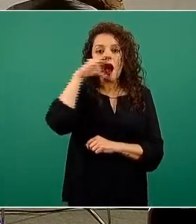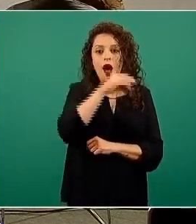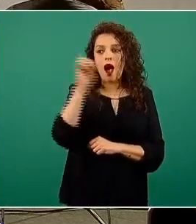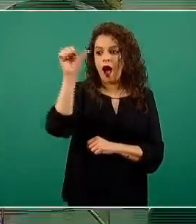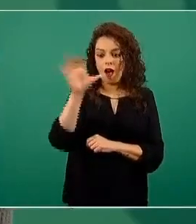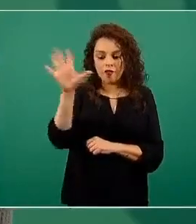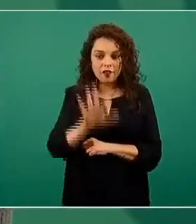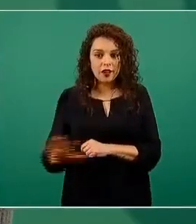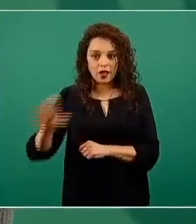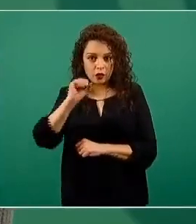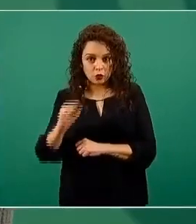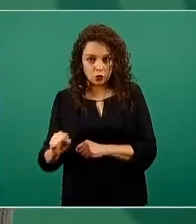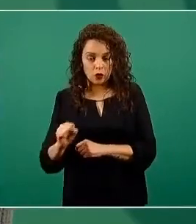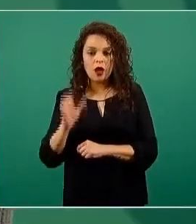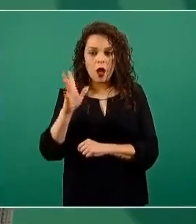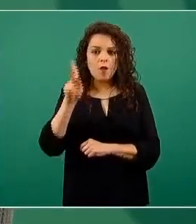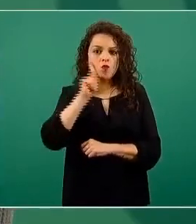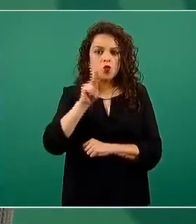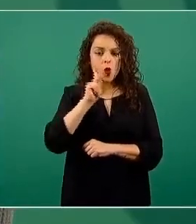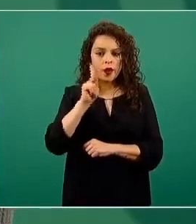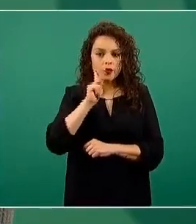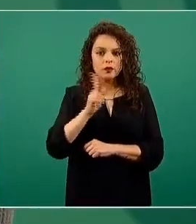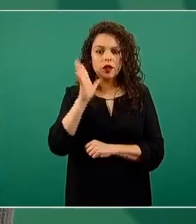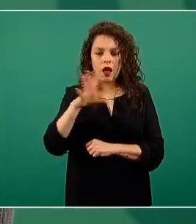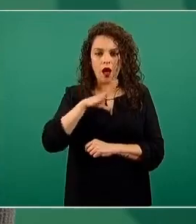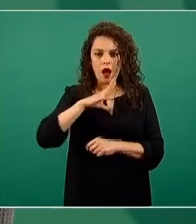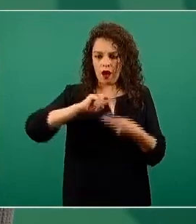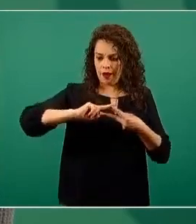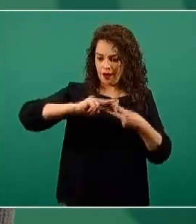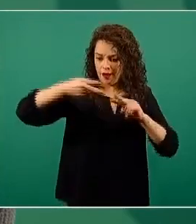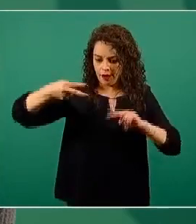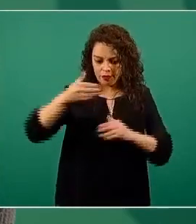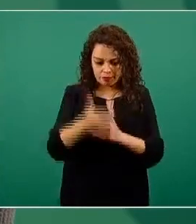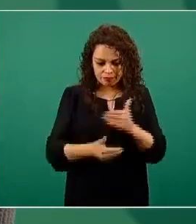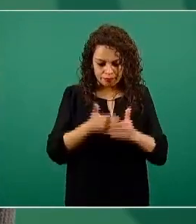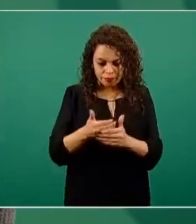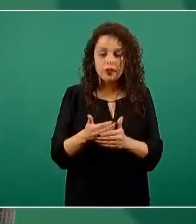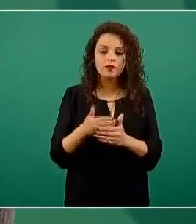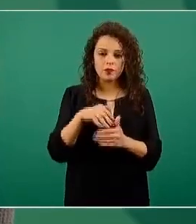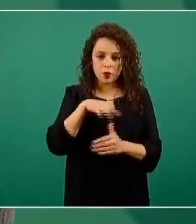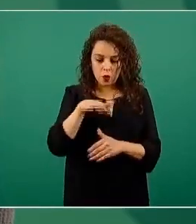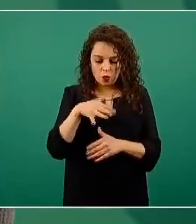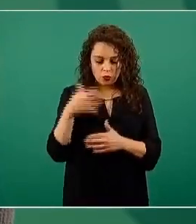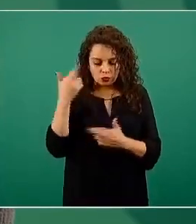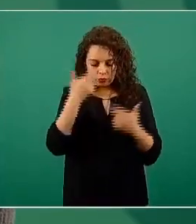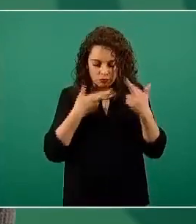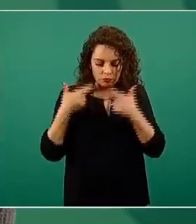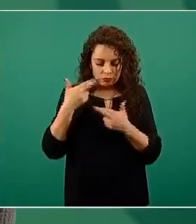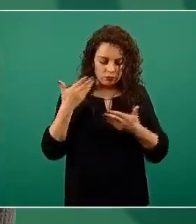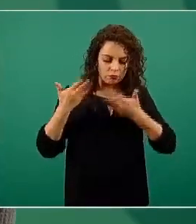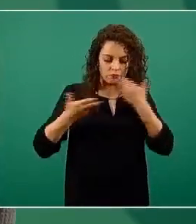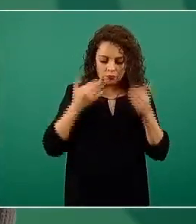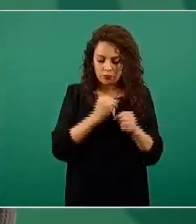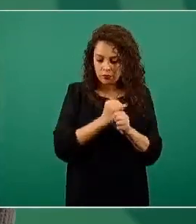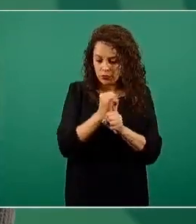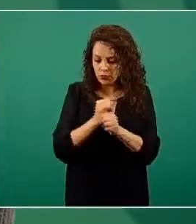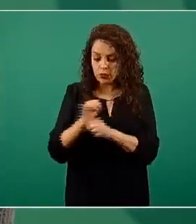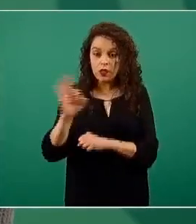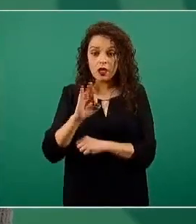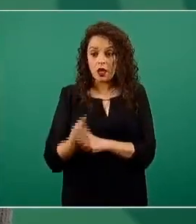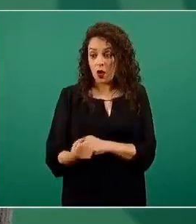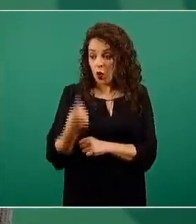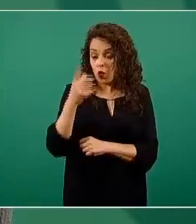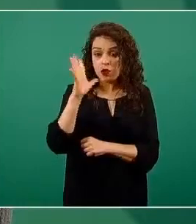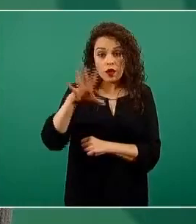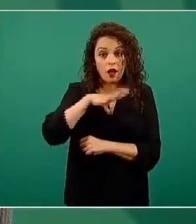en todas las muestras en las cuales tenemos secuenciación genética, se está haciendo la búsqueda retrospectiva para ver si en alguna de ellas ya existía